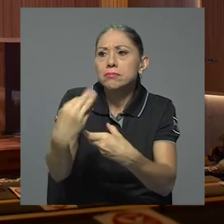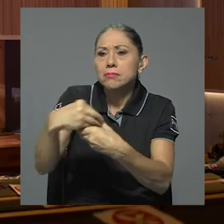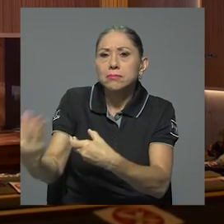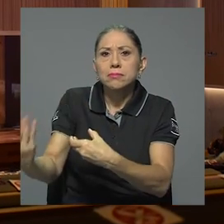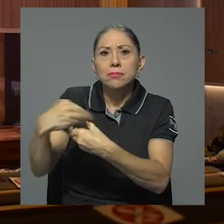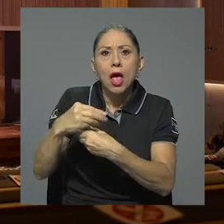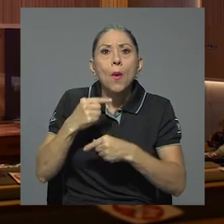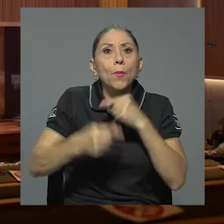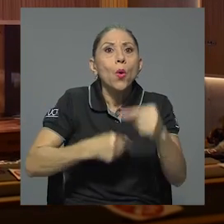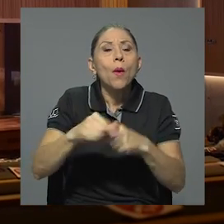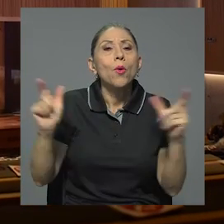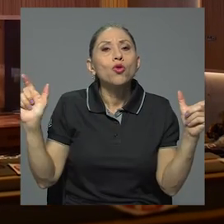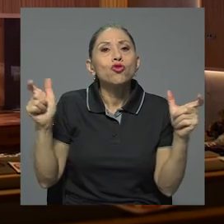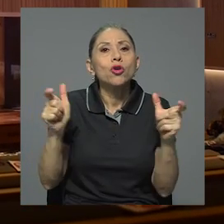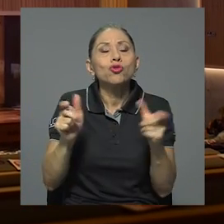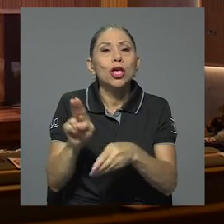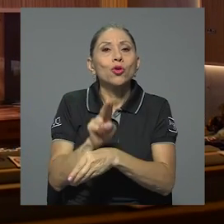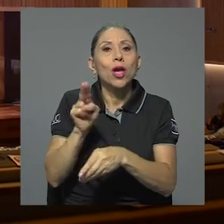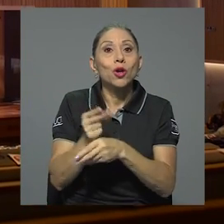poco a poco el uso de efectivo.